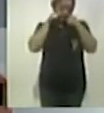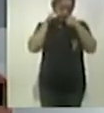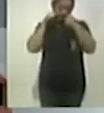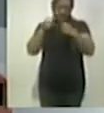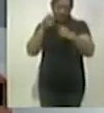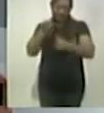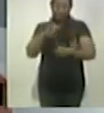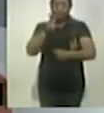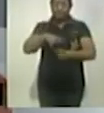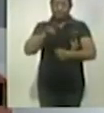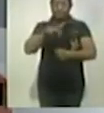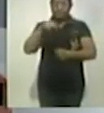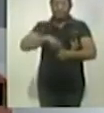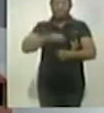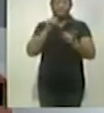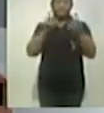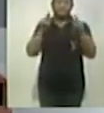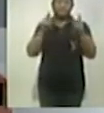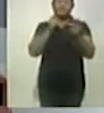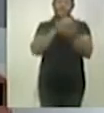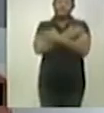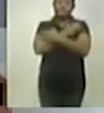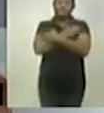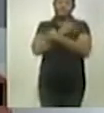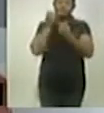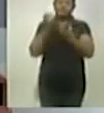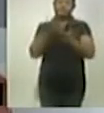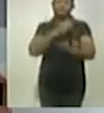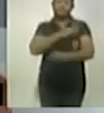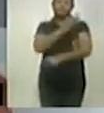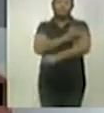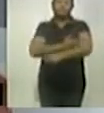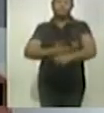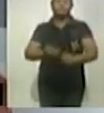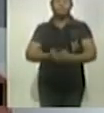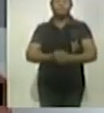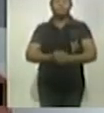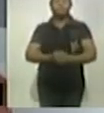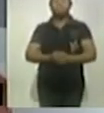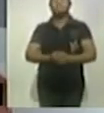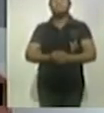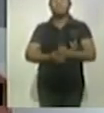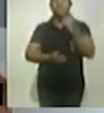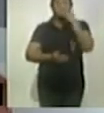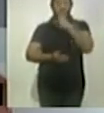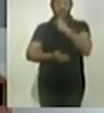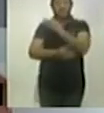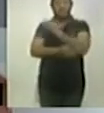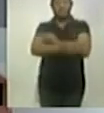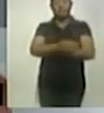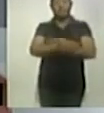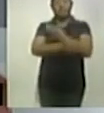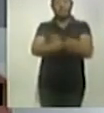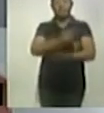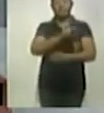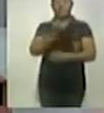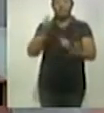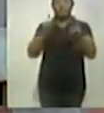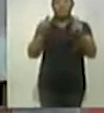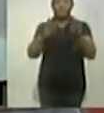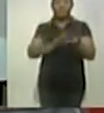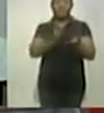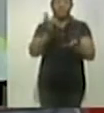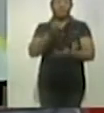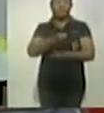y de verdad que desde Tlaxcala toda nuestra solidaridad. Que tengas muy buena tarde. Excelente tarde para todos los de Tlaxcala, un saludo grande. Gracias.